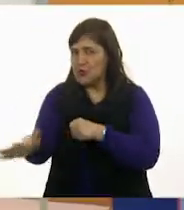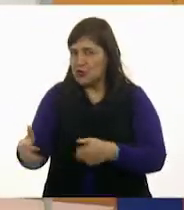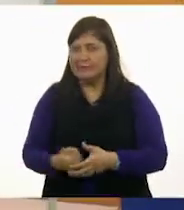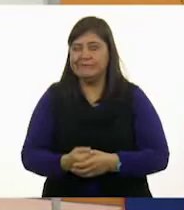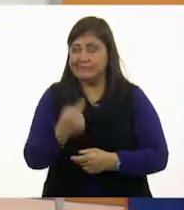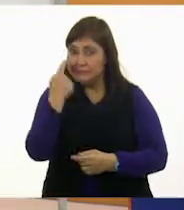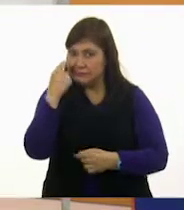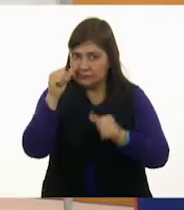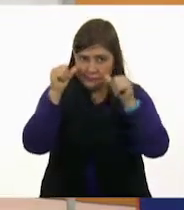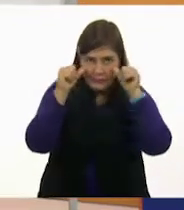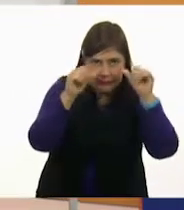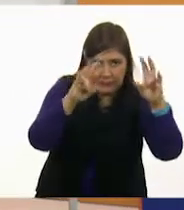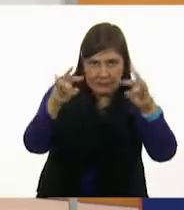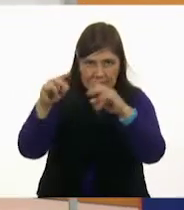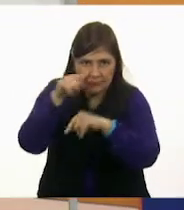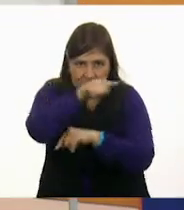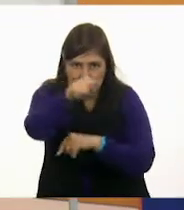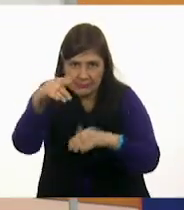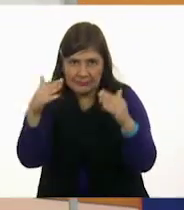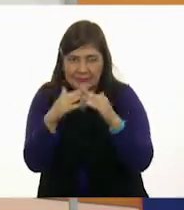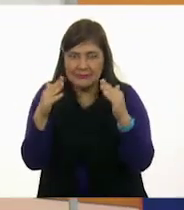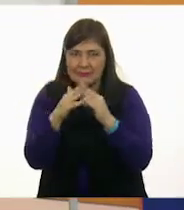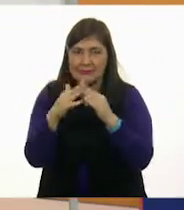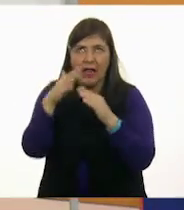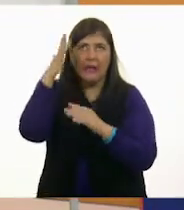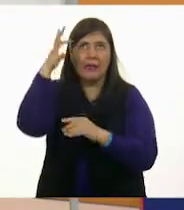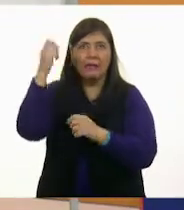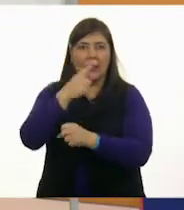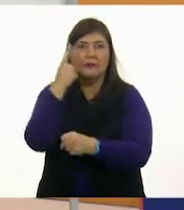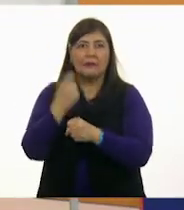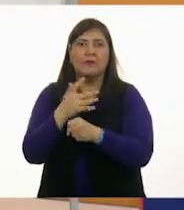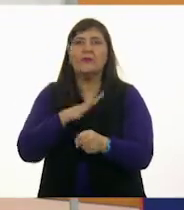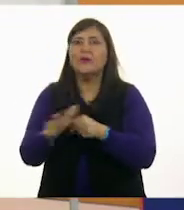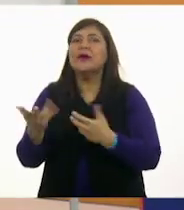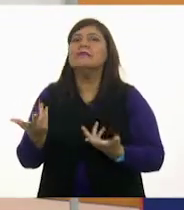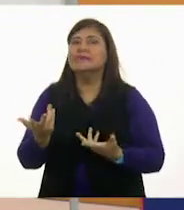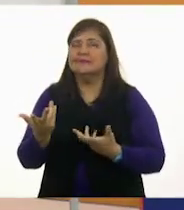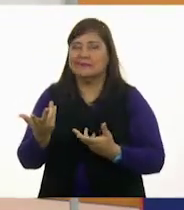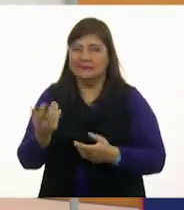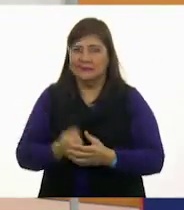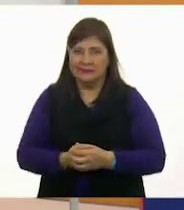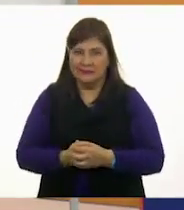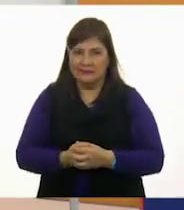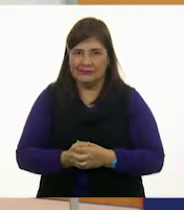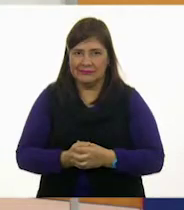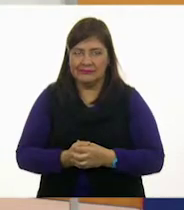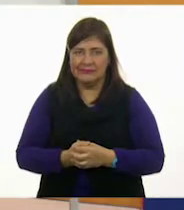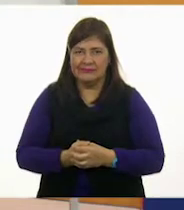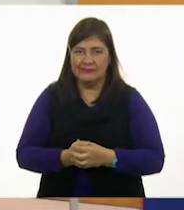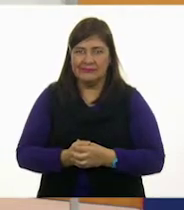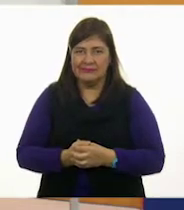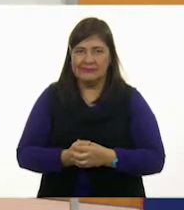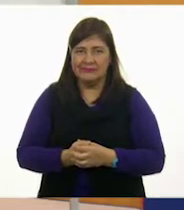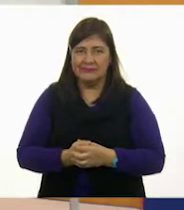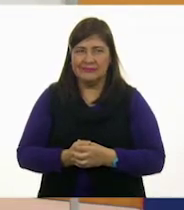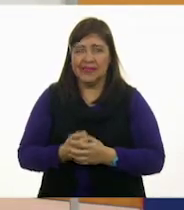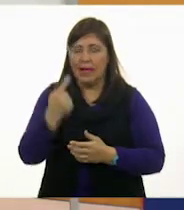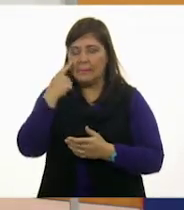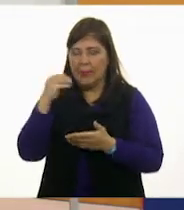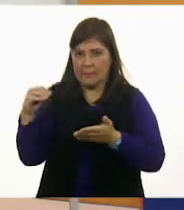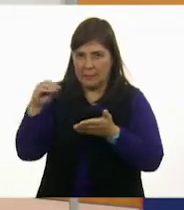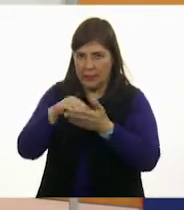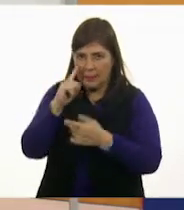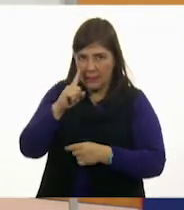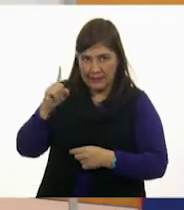Muy bien. Mucha atención, allá en casa también, primera adivinanza, vamos a ponerla, es esta.